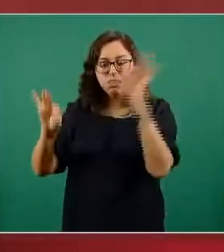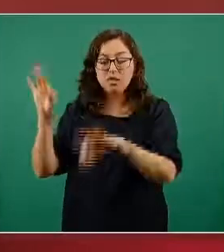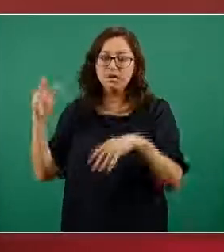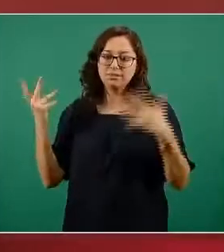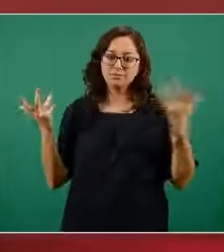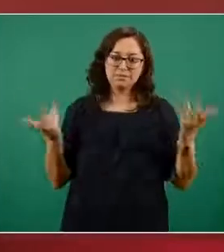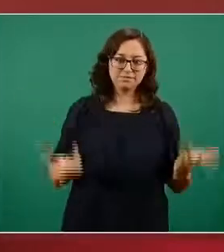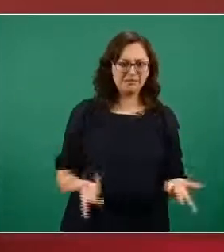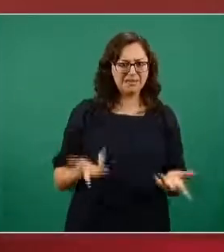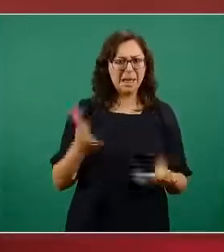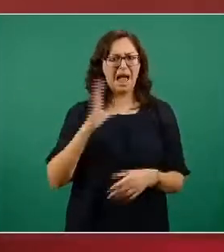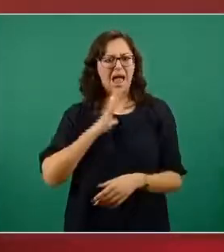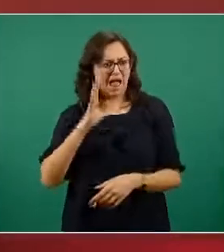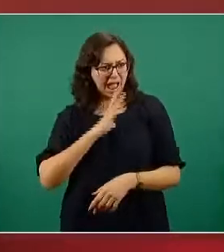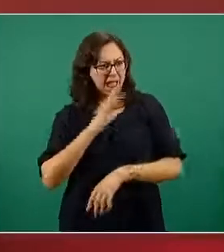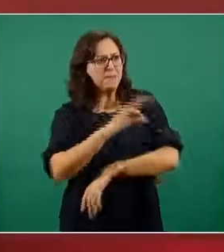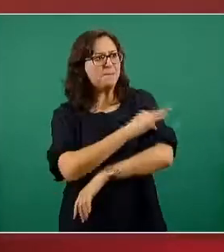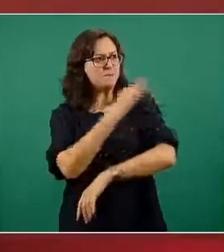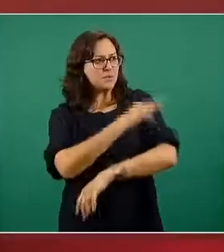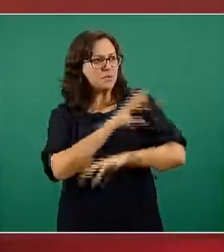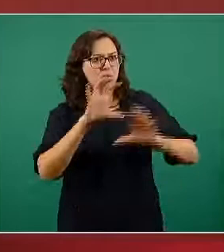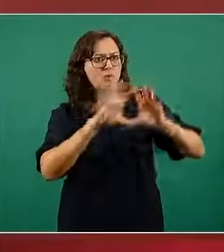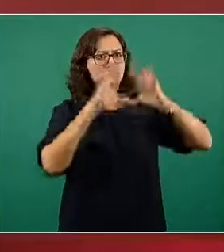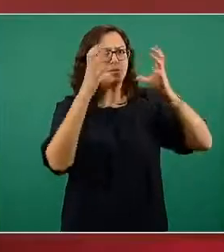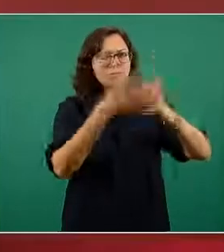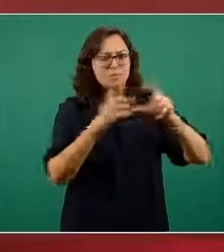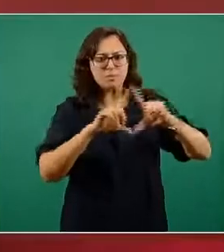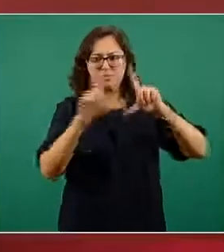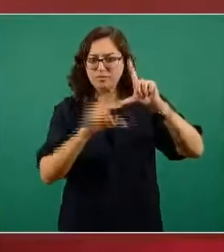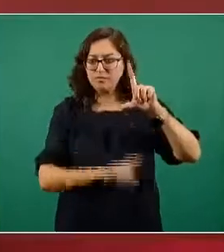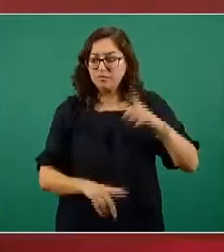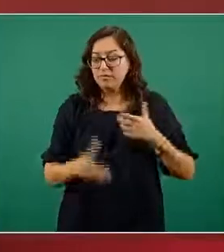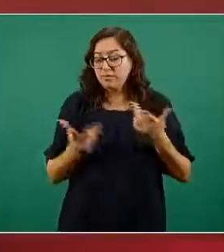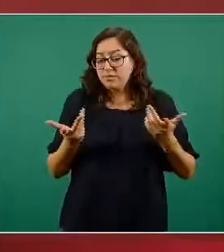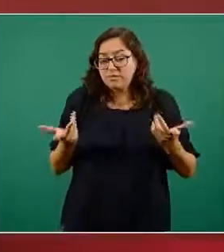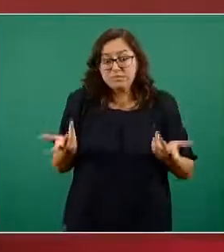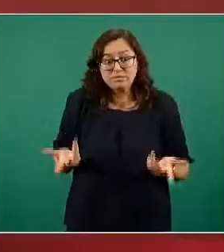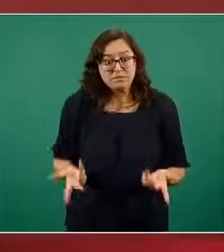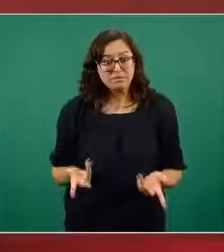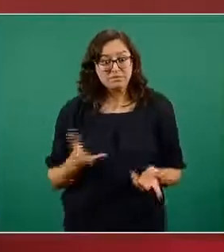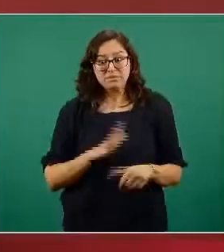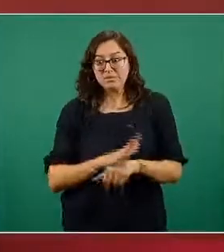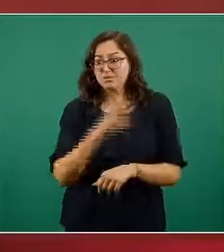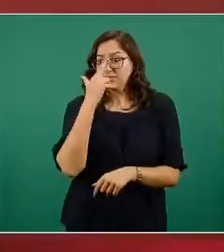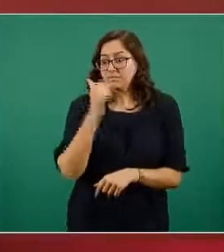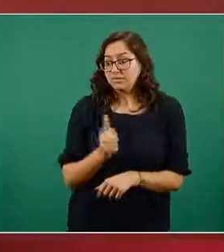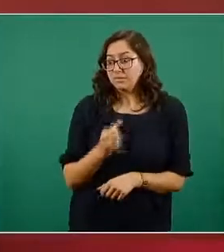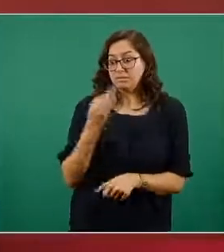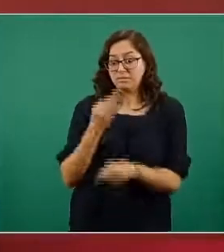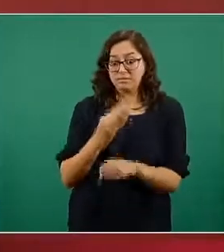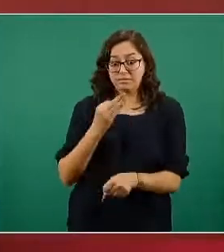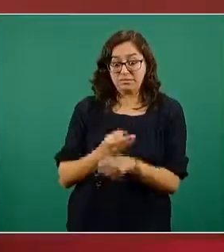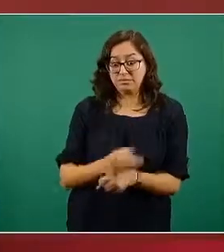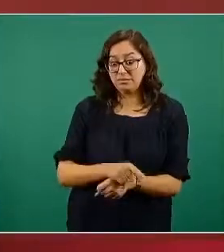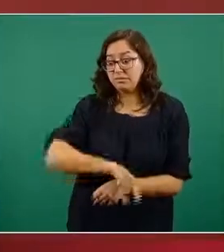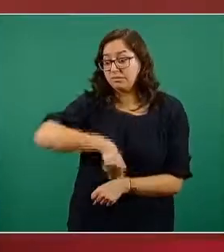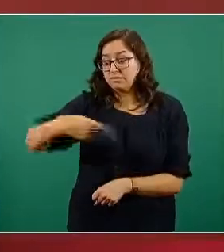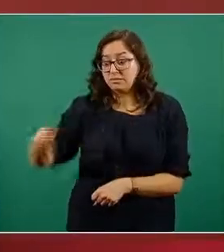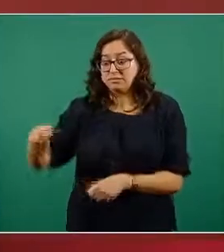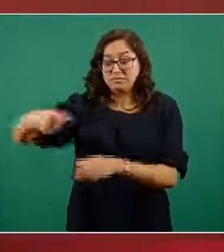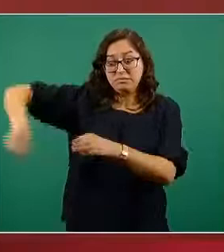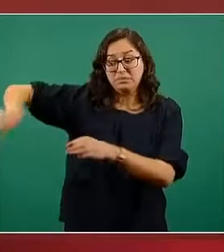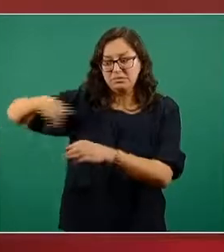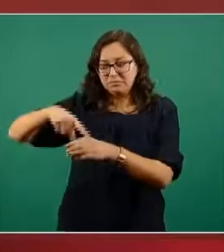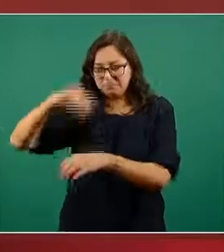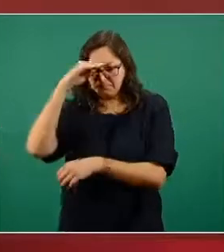mundo o en un momento dado de México por alguna razón en particular que se han enfocado a las dos vacunas que están ahora pendientes